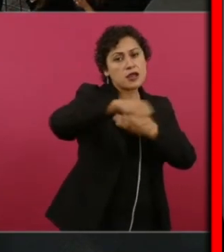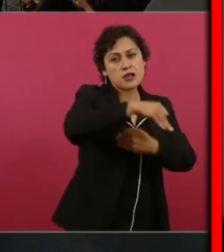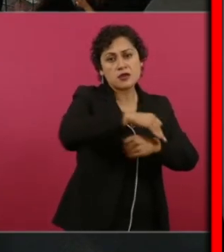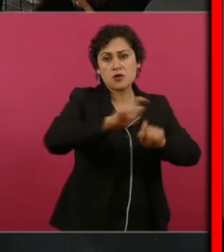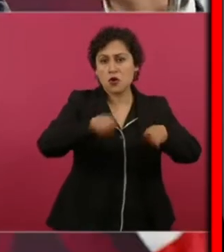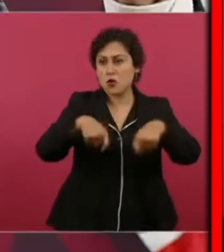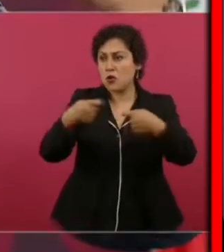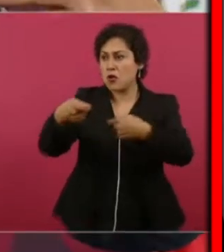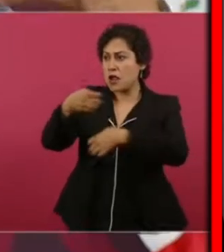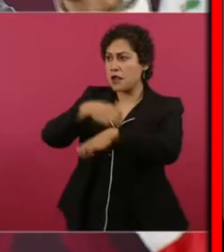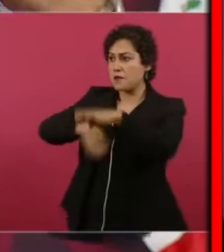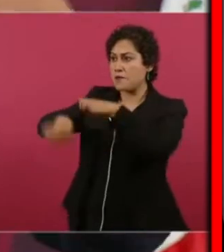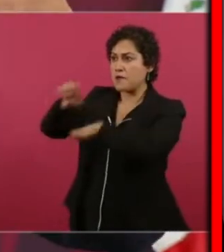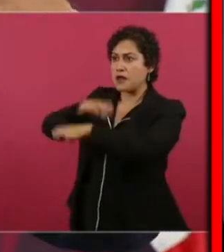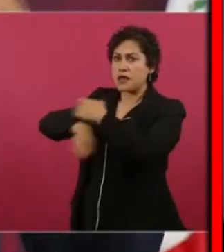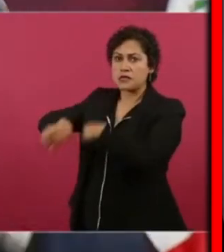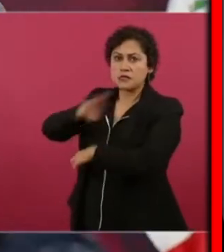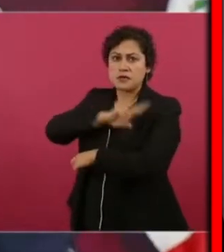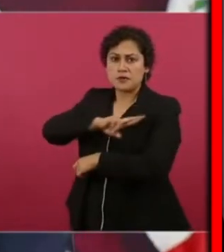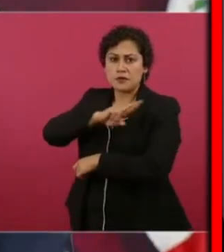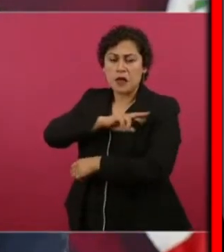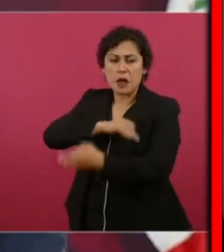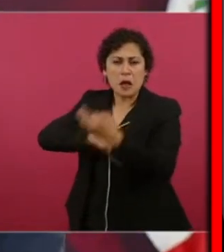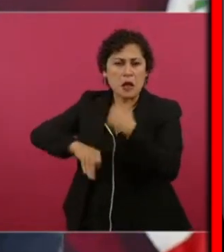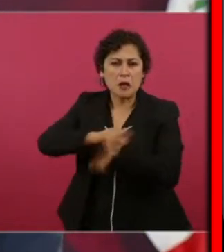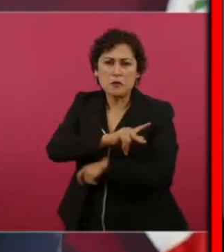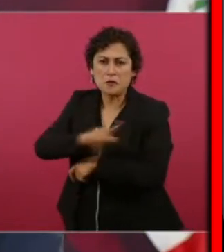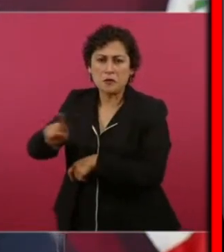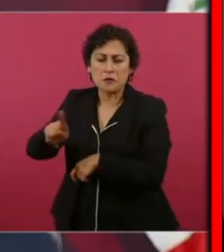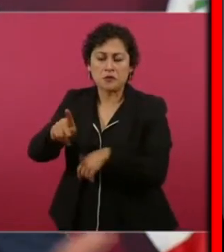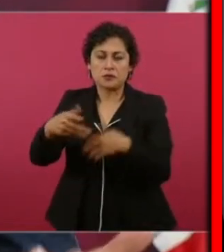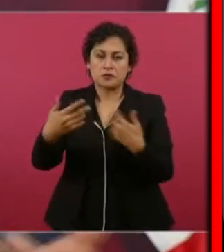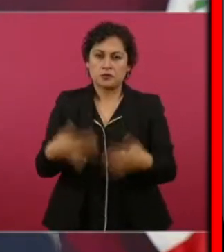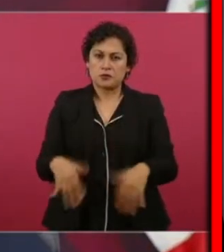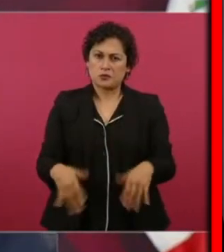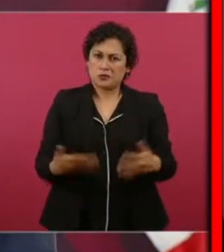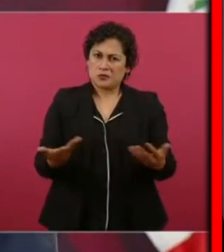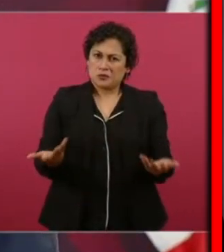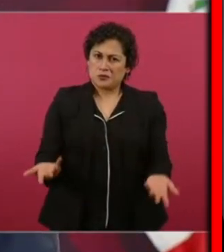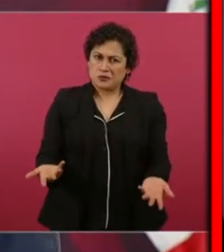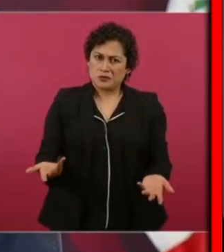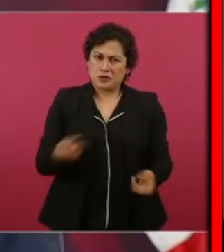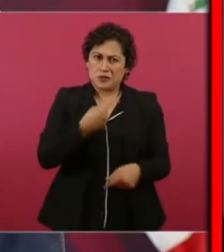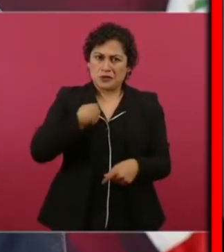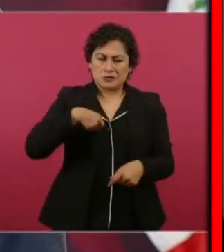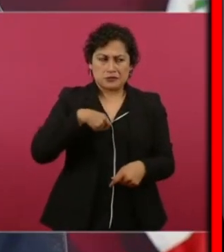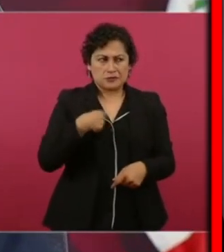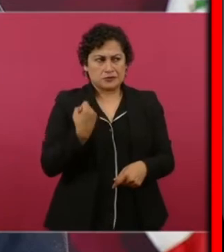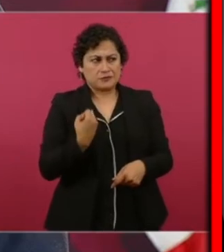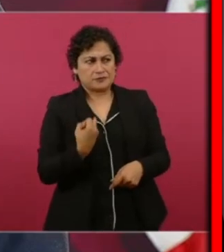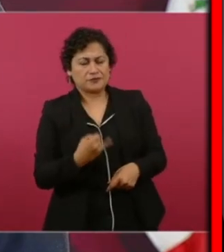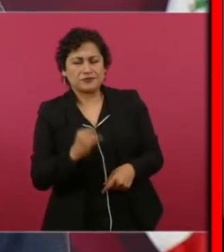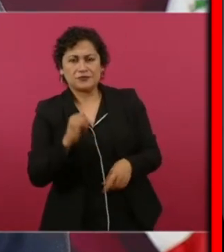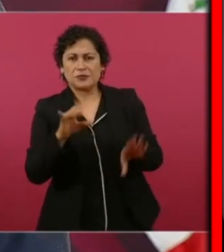estamos recuperando lo que se puede en